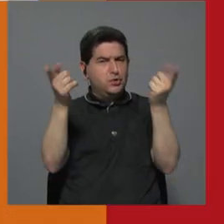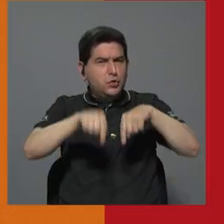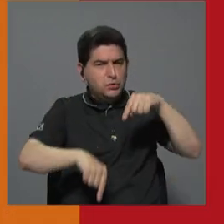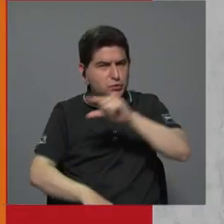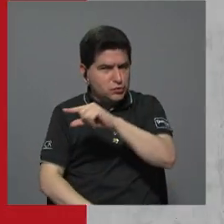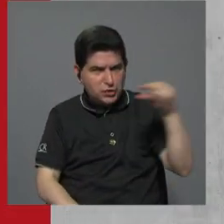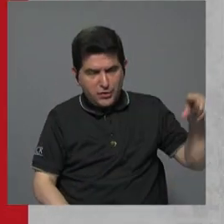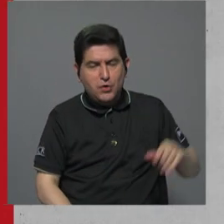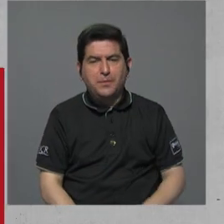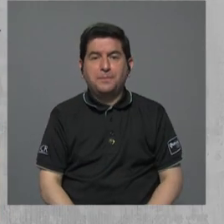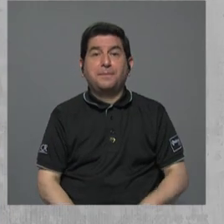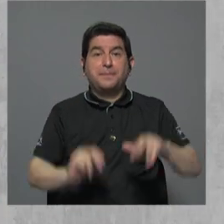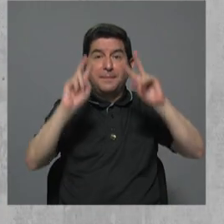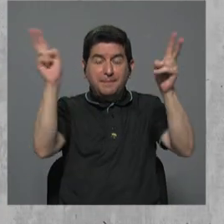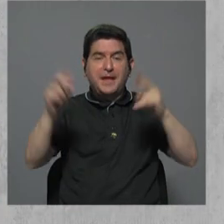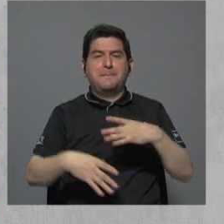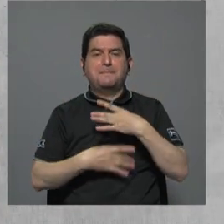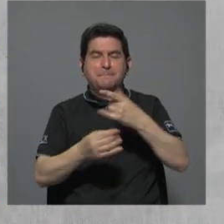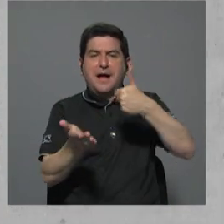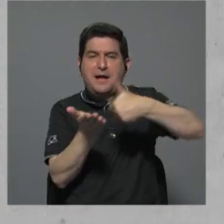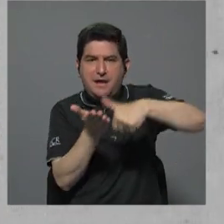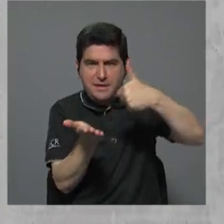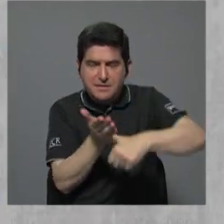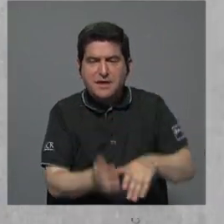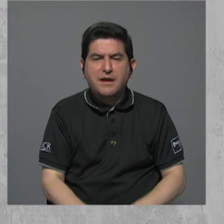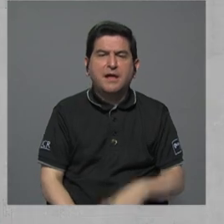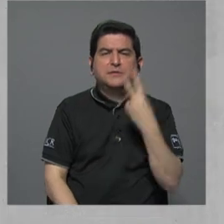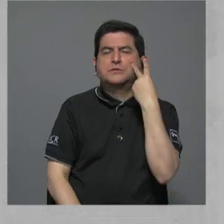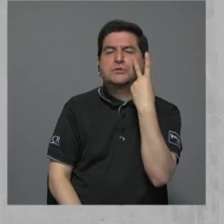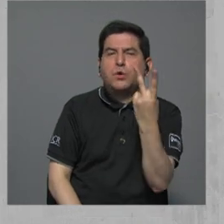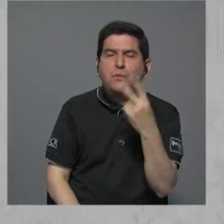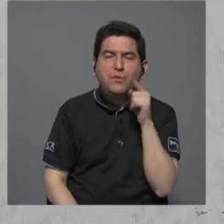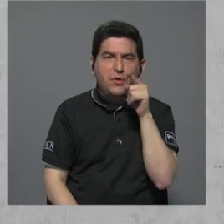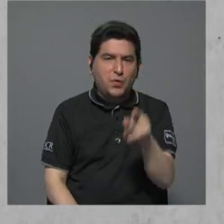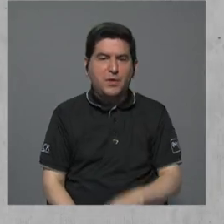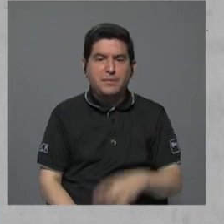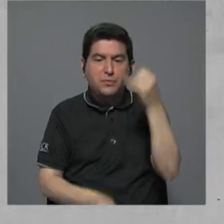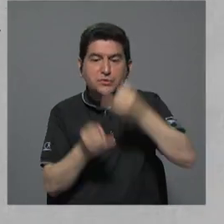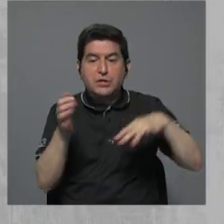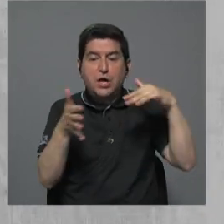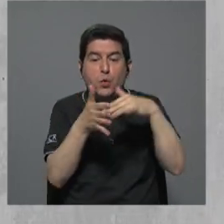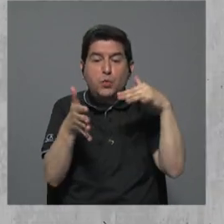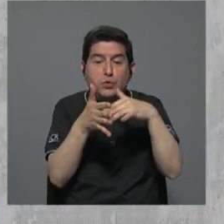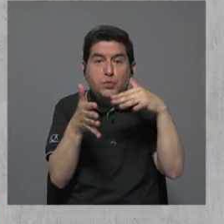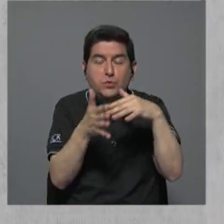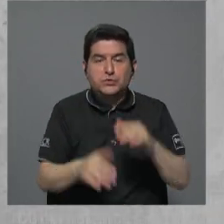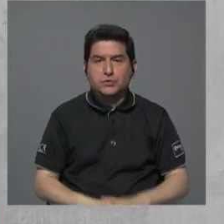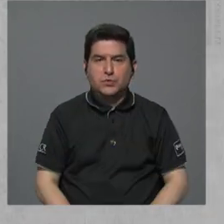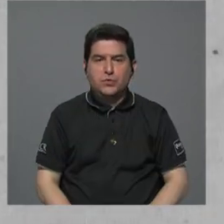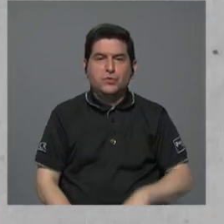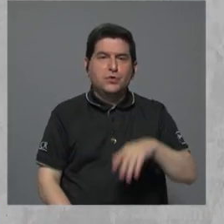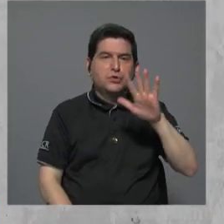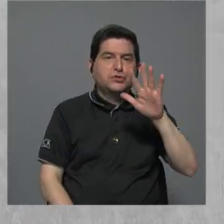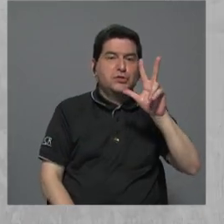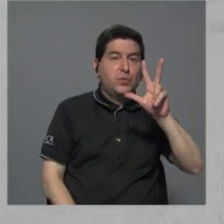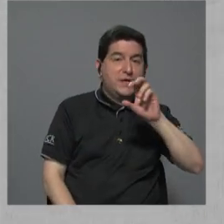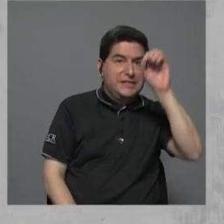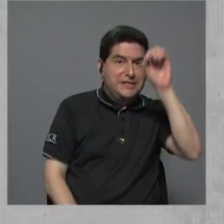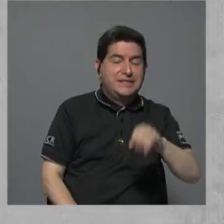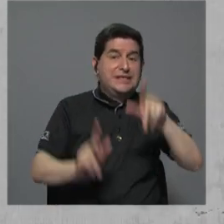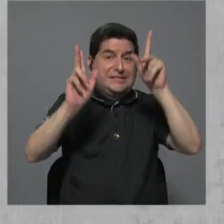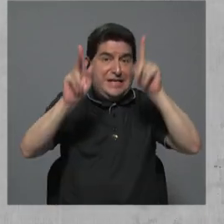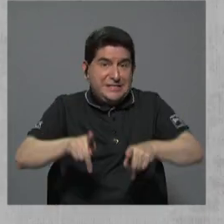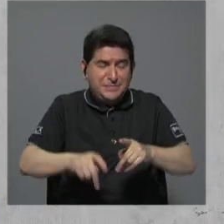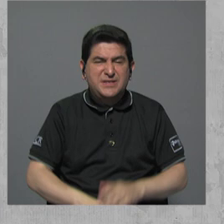esta semana. Claro, el tema de la intención de voto, como lo podemos ver dentro de este último estudio del CIEP, es que hay un 53% de